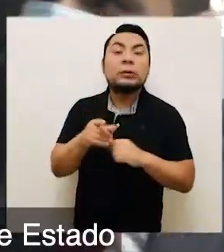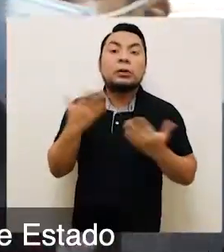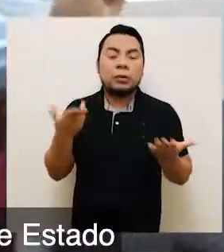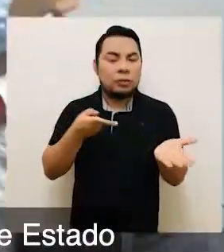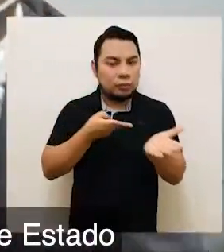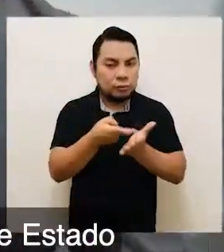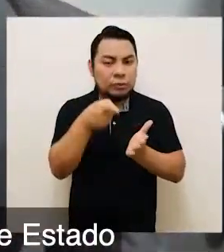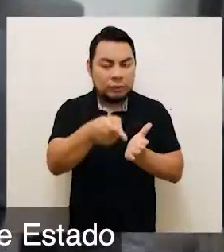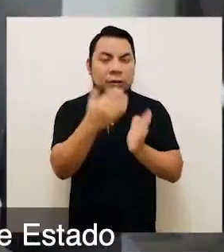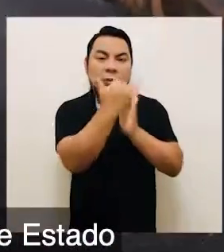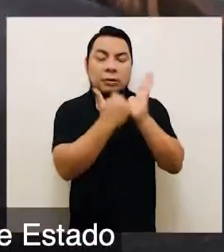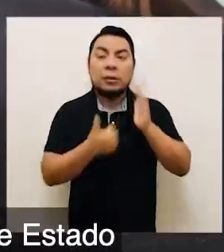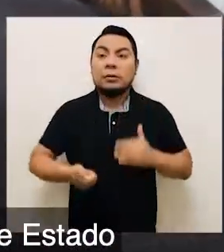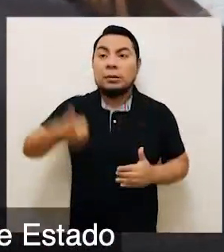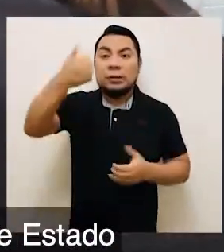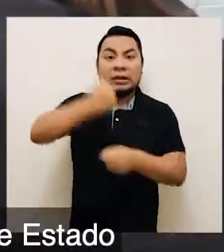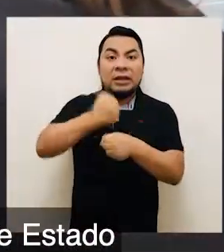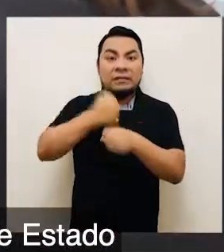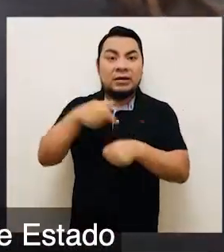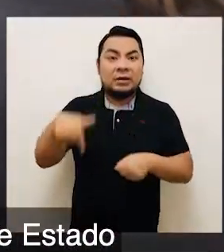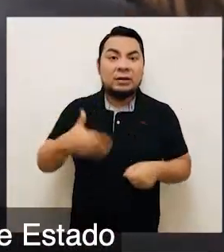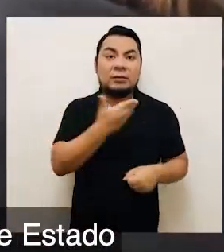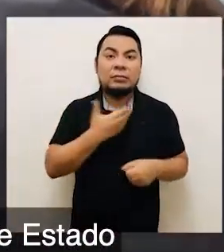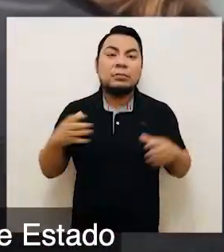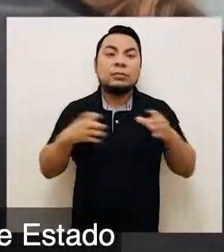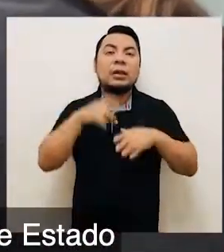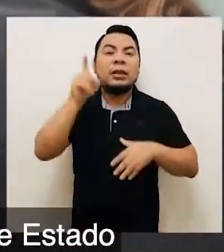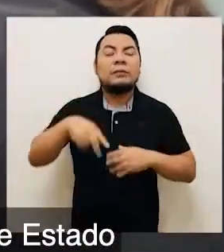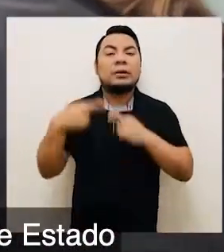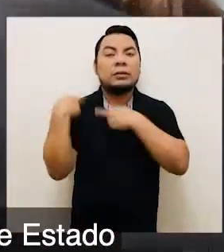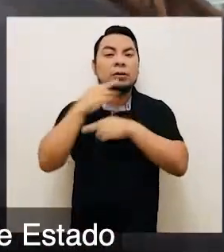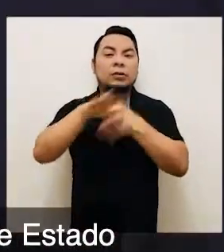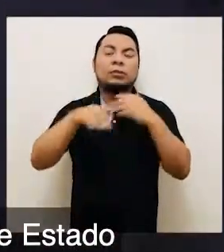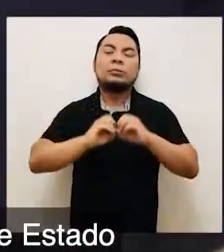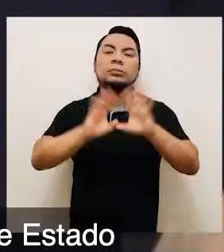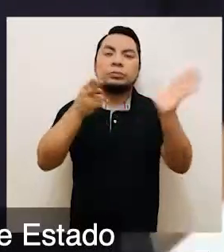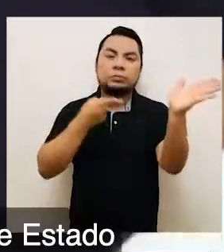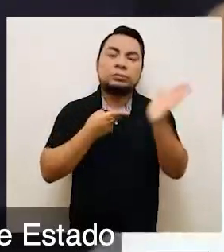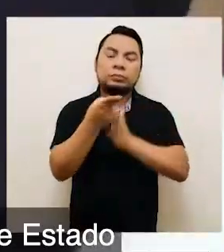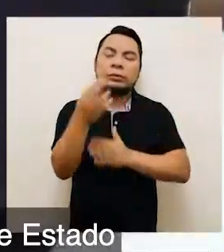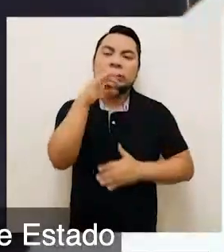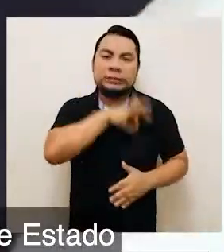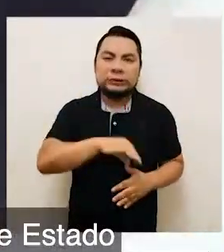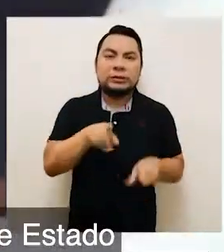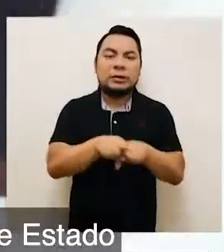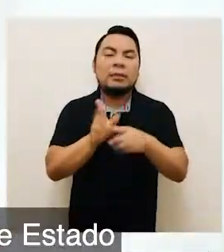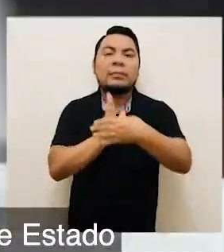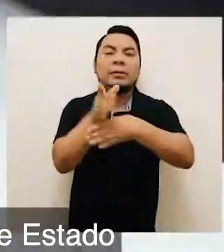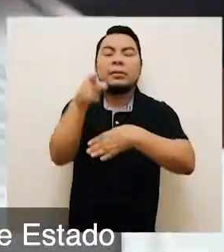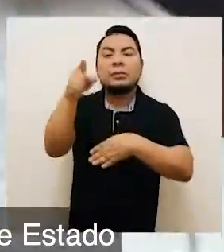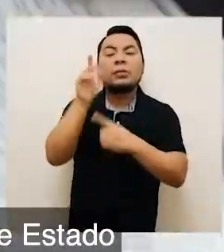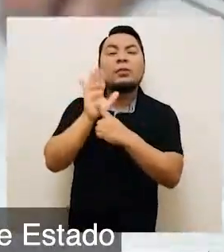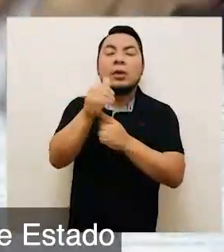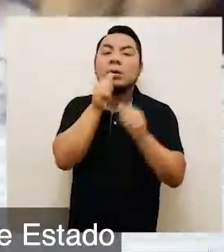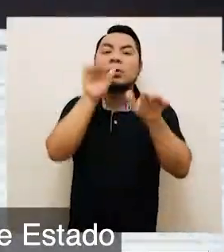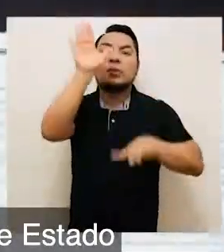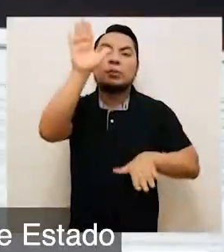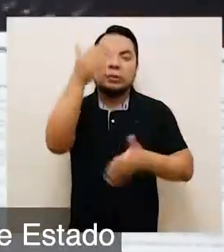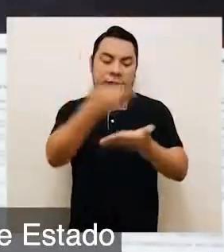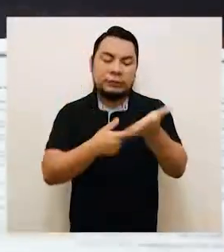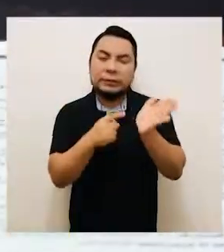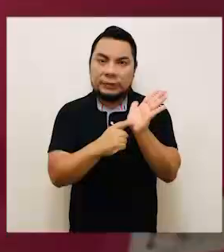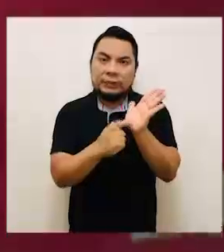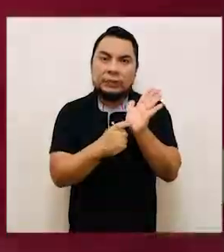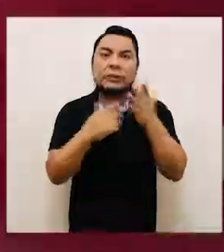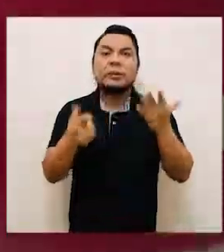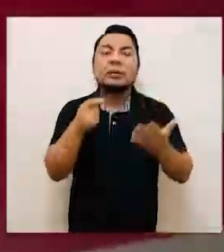de integridad, los servidores y funcionarios del Estado tenemos el deber de transparentar nuestros intereses a través de la Declaración Jurada de Intereses,